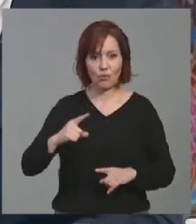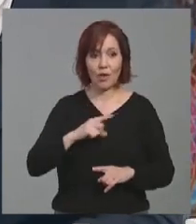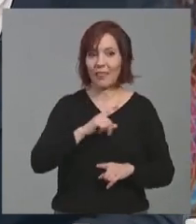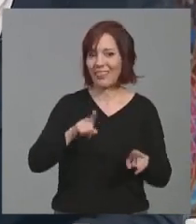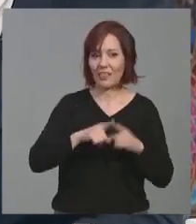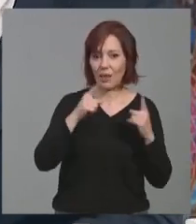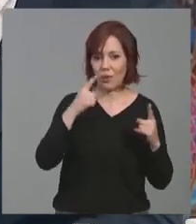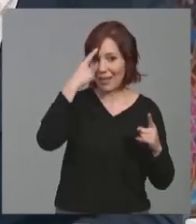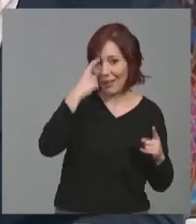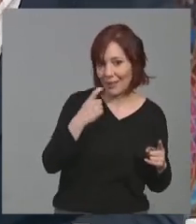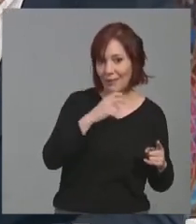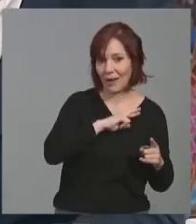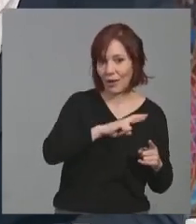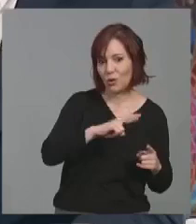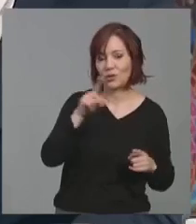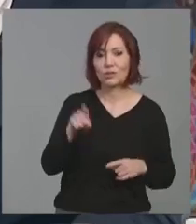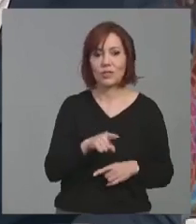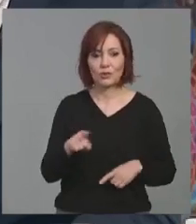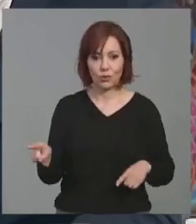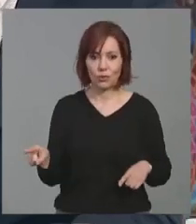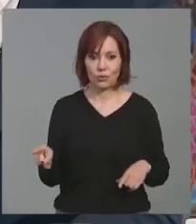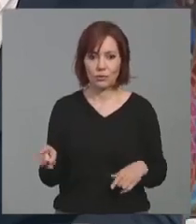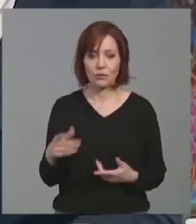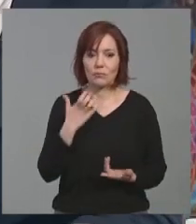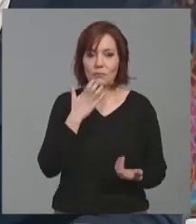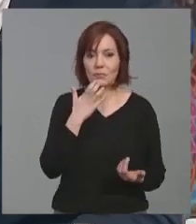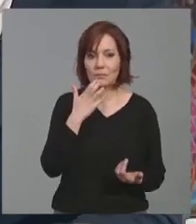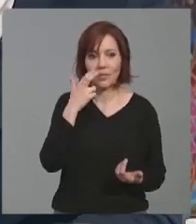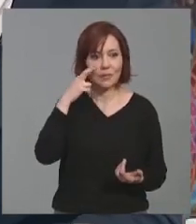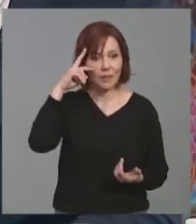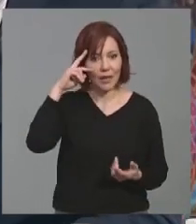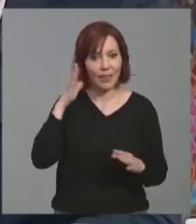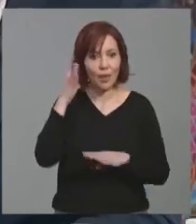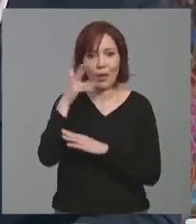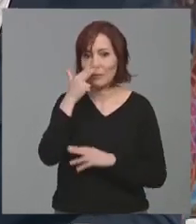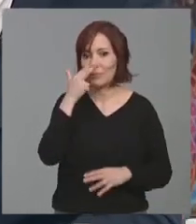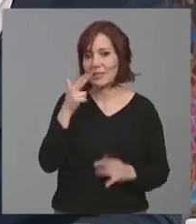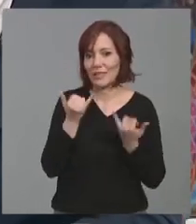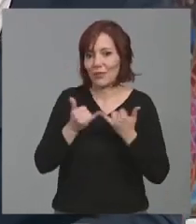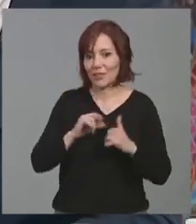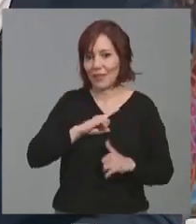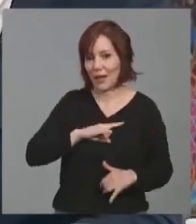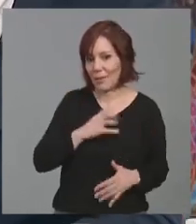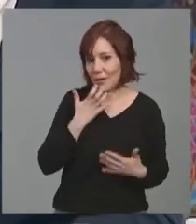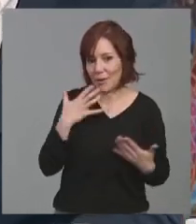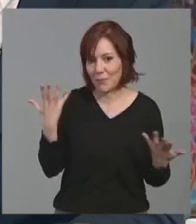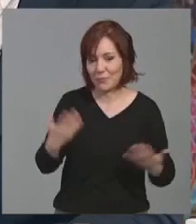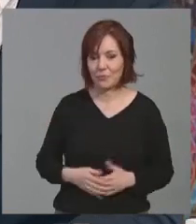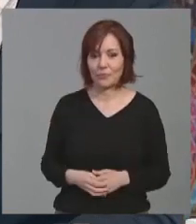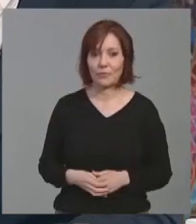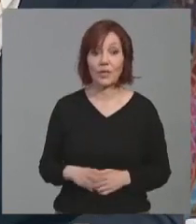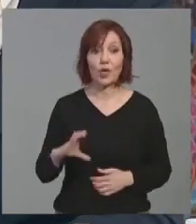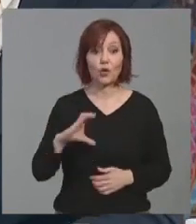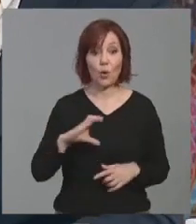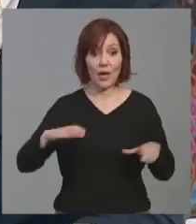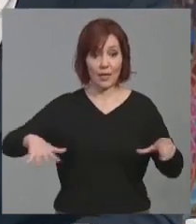creyente, o como yo decía, la gran experiencia de visitar las fiestas de Caravaca, ¿no? Pero es verdad que a nivel comarcal,